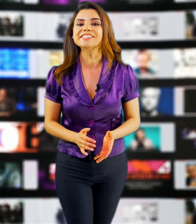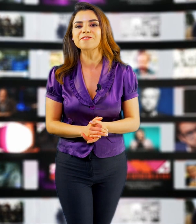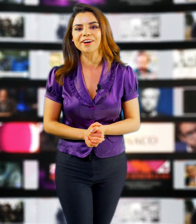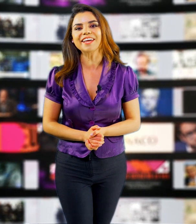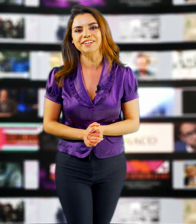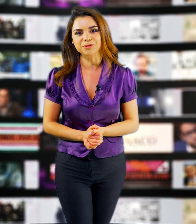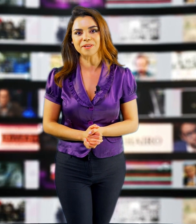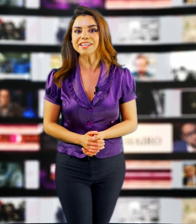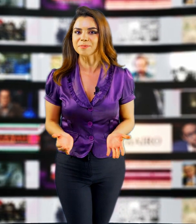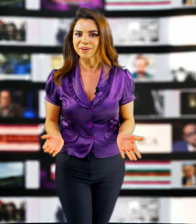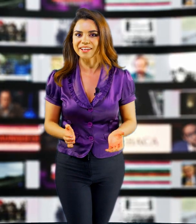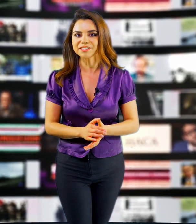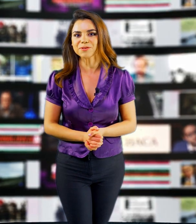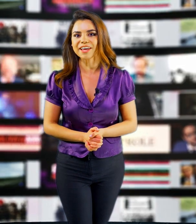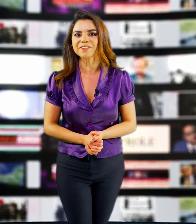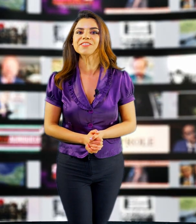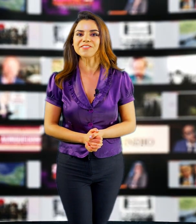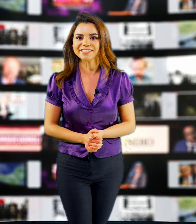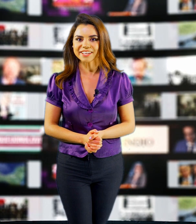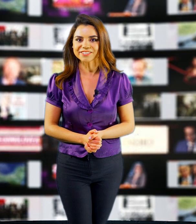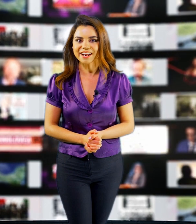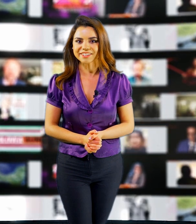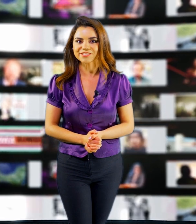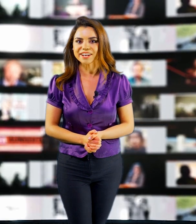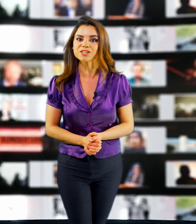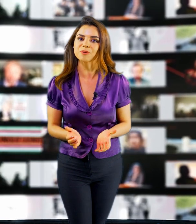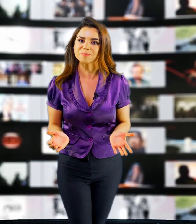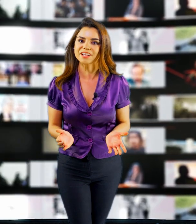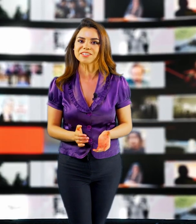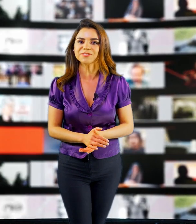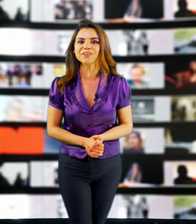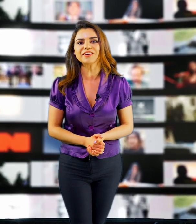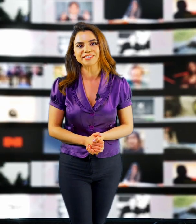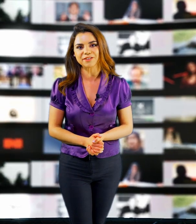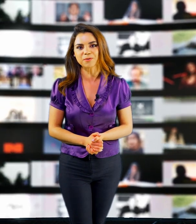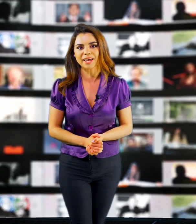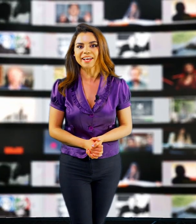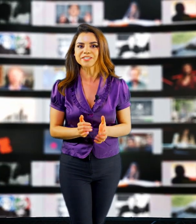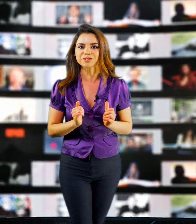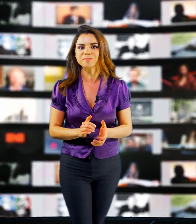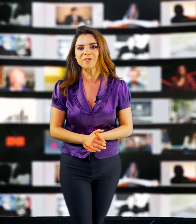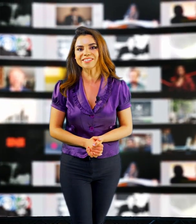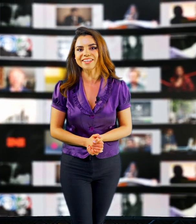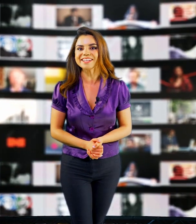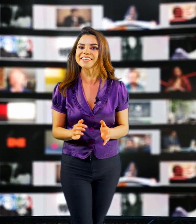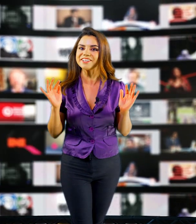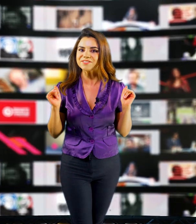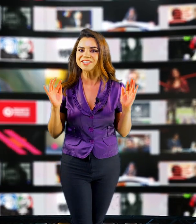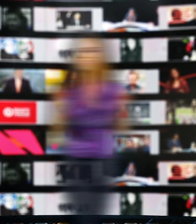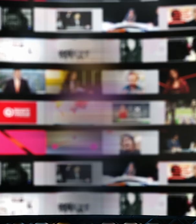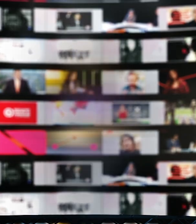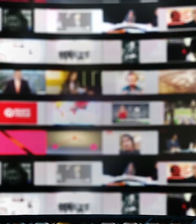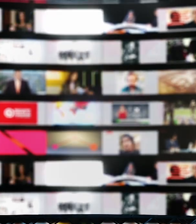Amigos, este fue el resumen. Espero que le hayan disfrutado. No olviden seguirnos en las redes sociales como Capital21 y aunque usted no lo vea, yo soy Paola Salinas